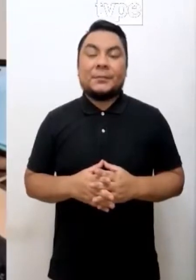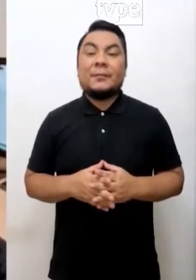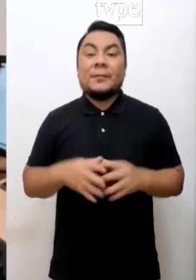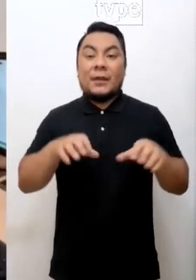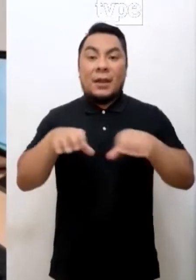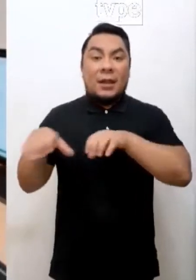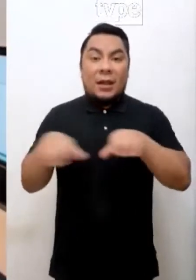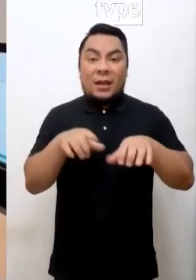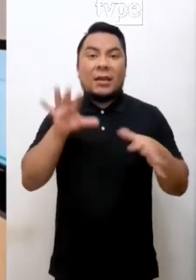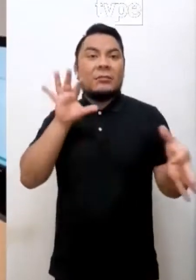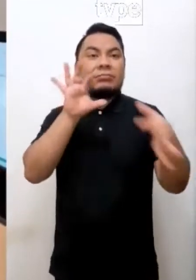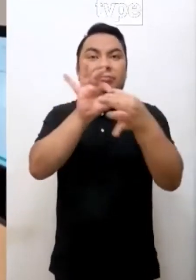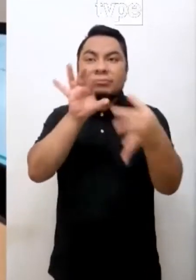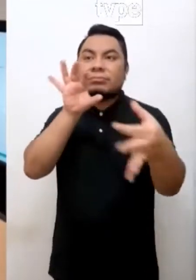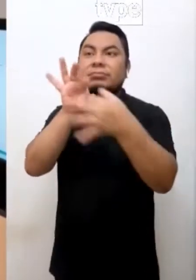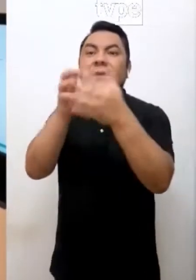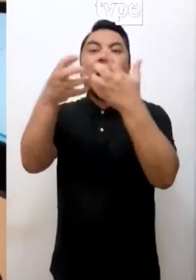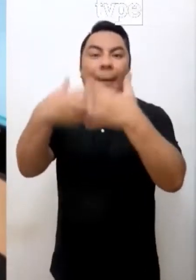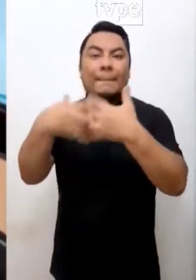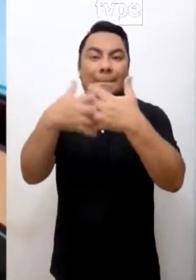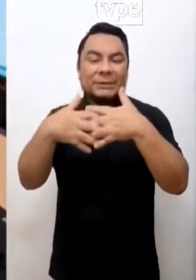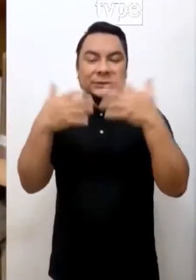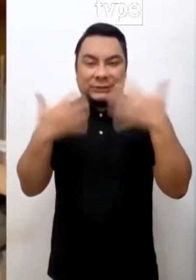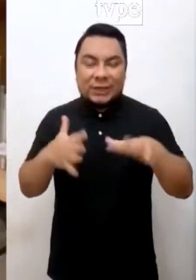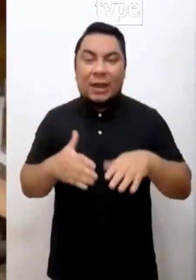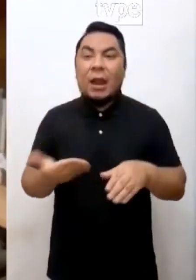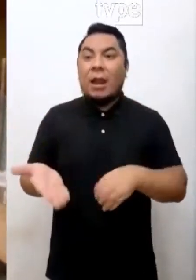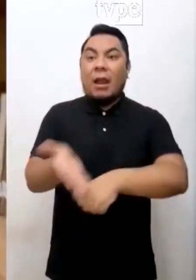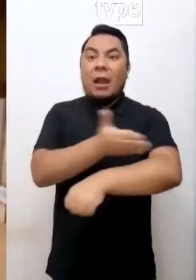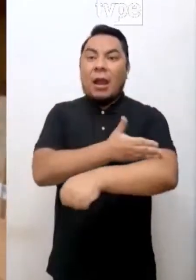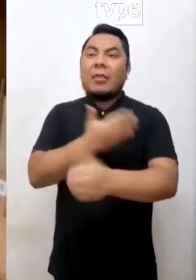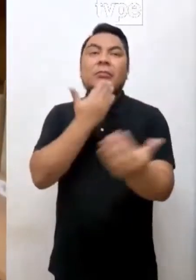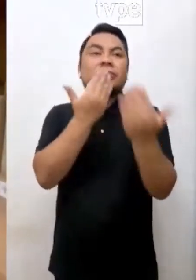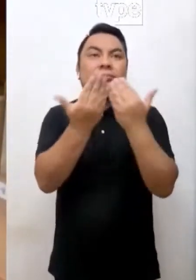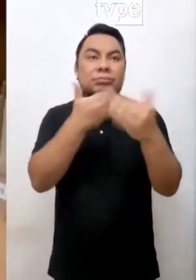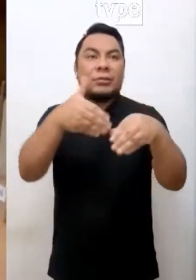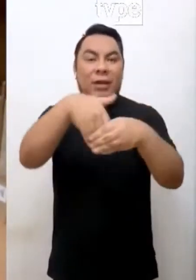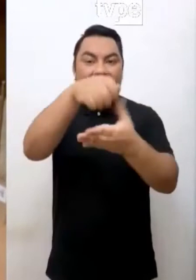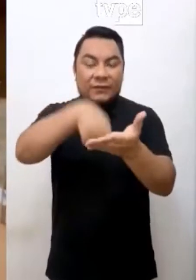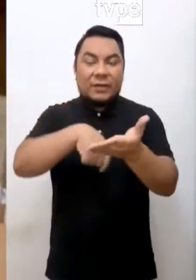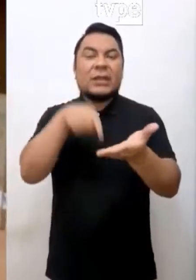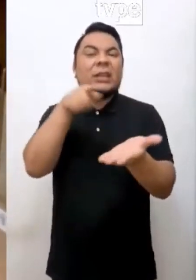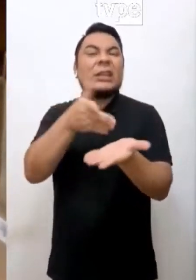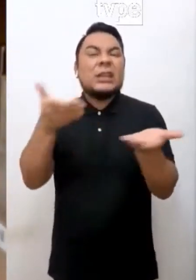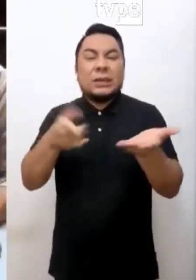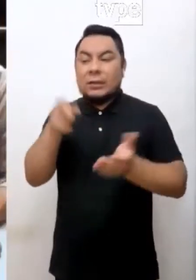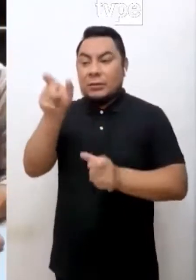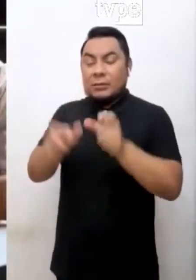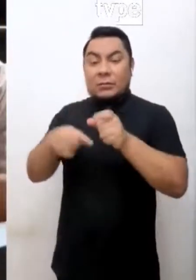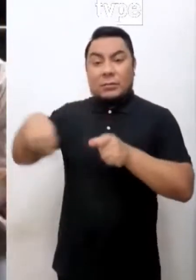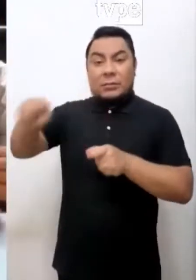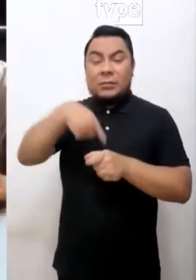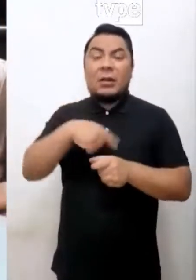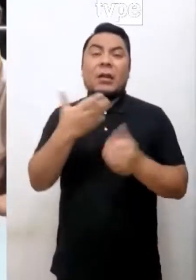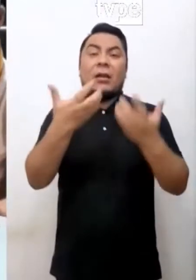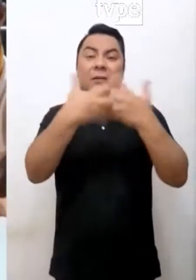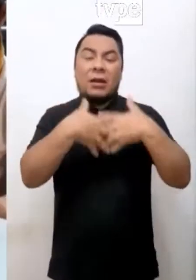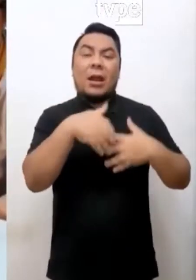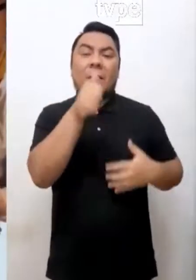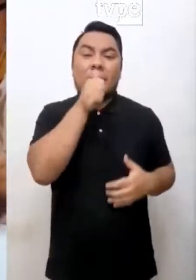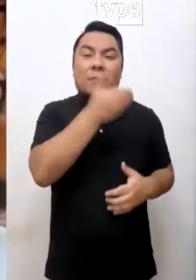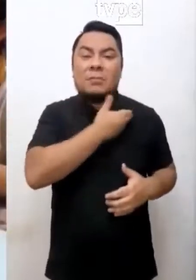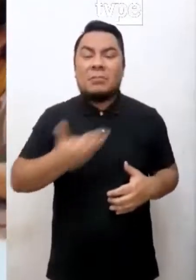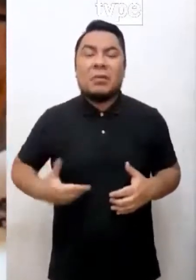Y hacemos alianzas estratégicas con empresas, empresas del mercado ordinario, llámese empresas públicas o